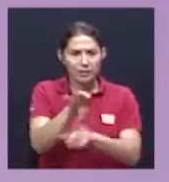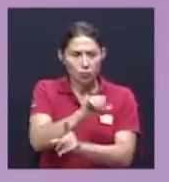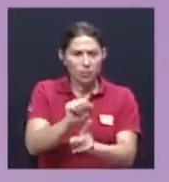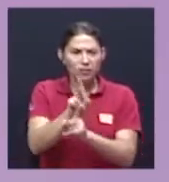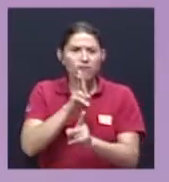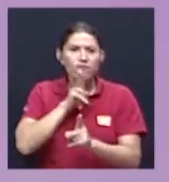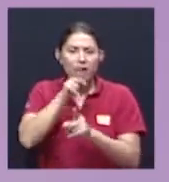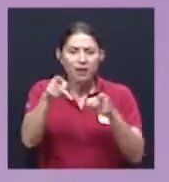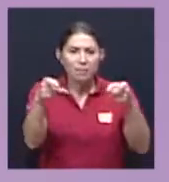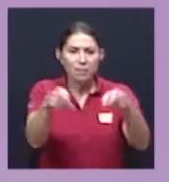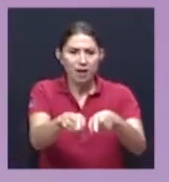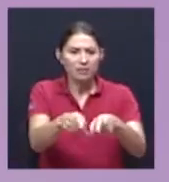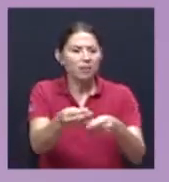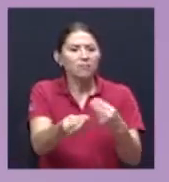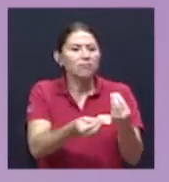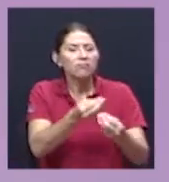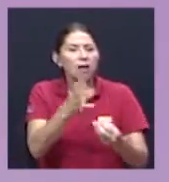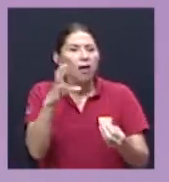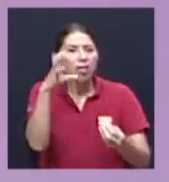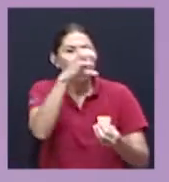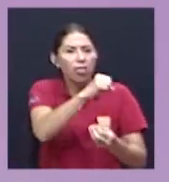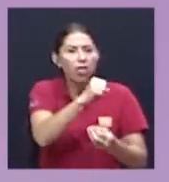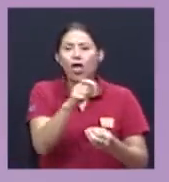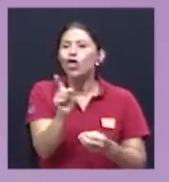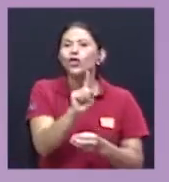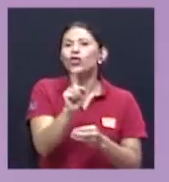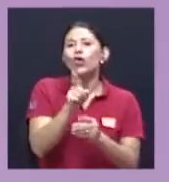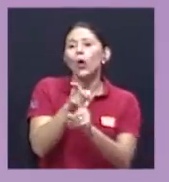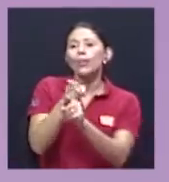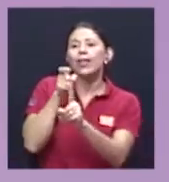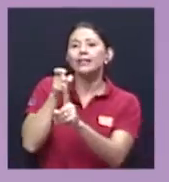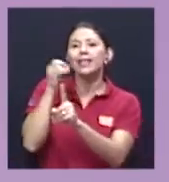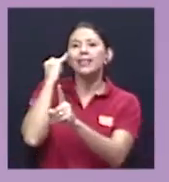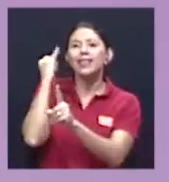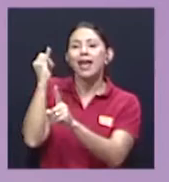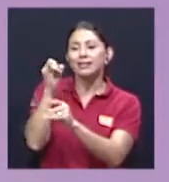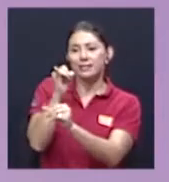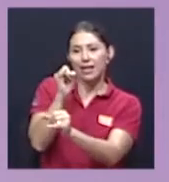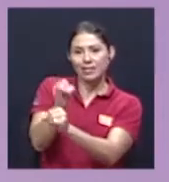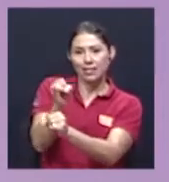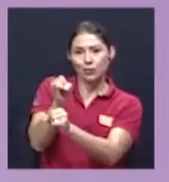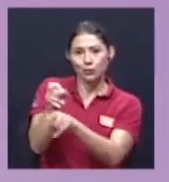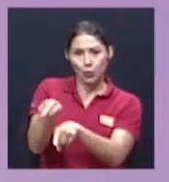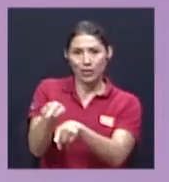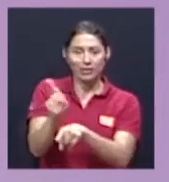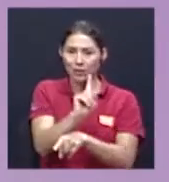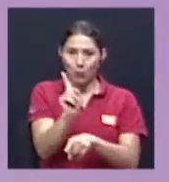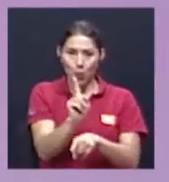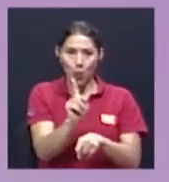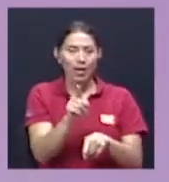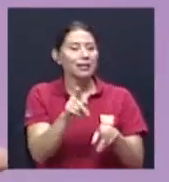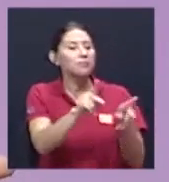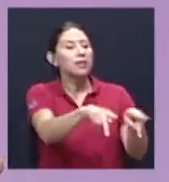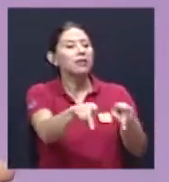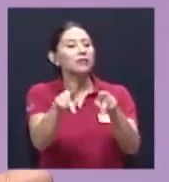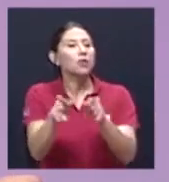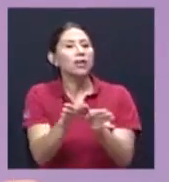la cotidianidad no desde las ideas desde las instituciones sino cómo es que se vive realmente el tema religioso